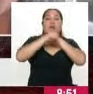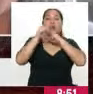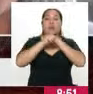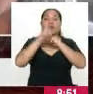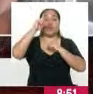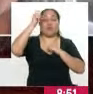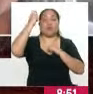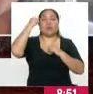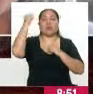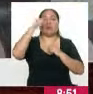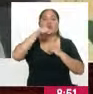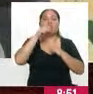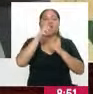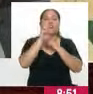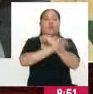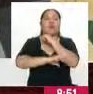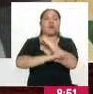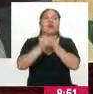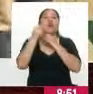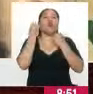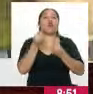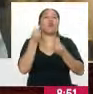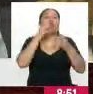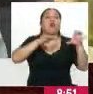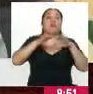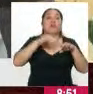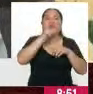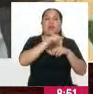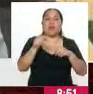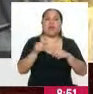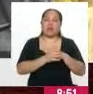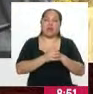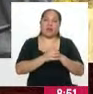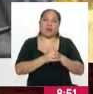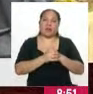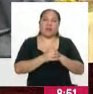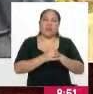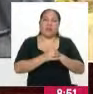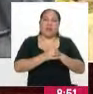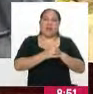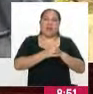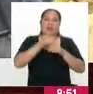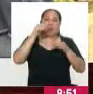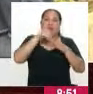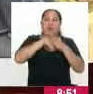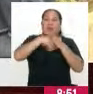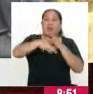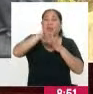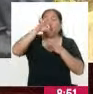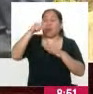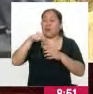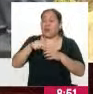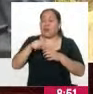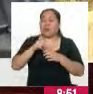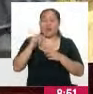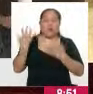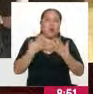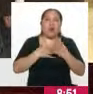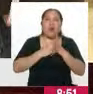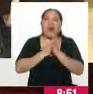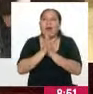De acuerdo. ¿Y cómo hacemos que los electores no se dejen llevar por esas campañas millonarias? Por ahí